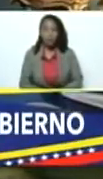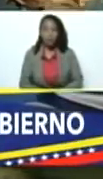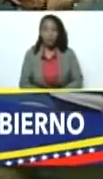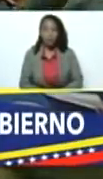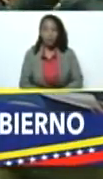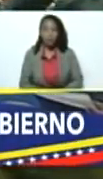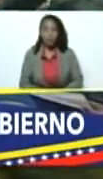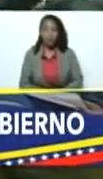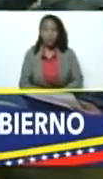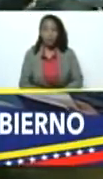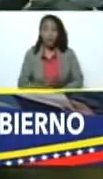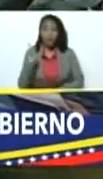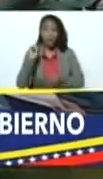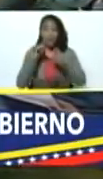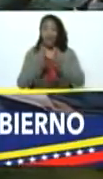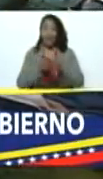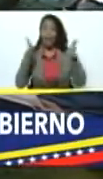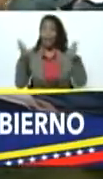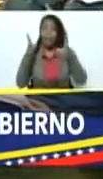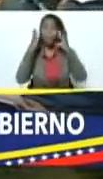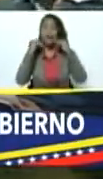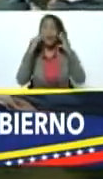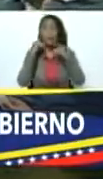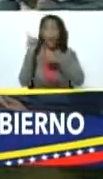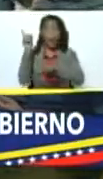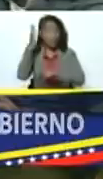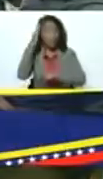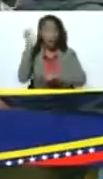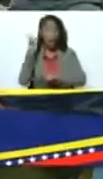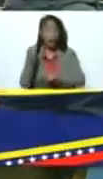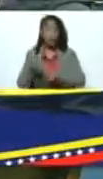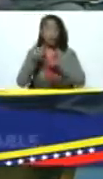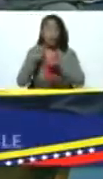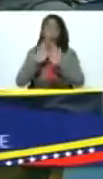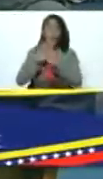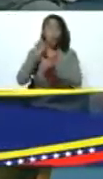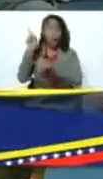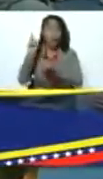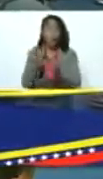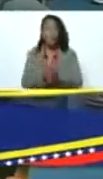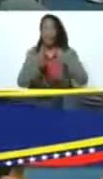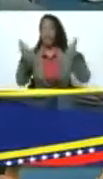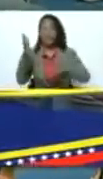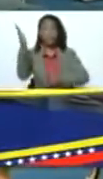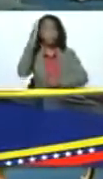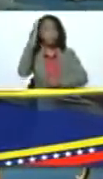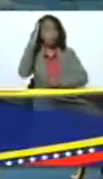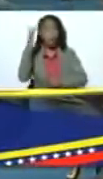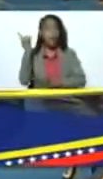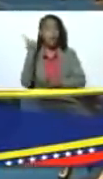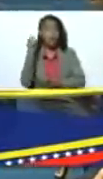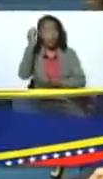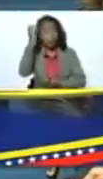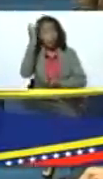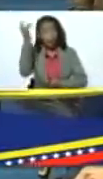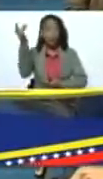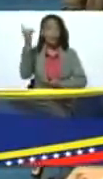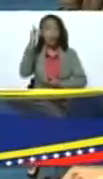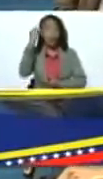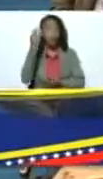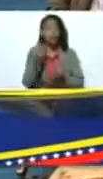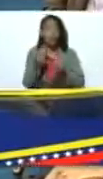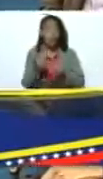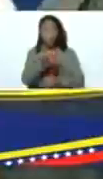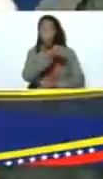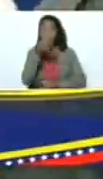Gui tiene una gran experiencia. Apóyense mucho en Gui. Tiene un gran conocimiento, una gran experiencia. Y es un hombre muy